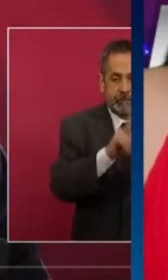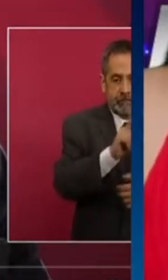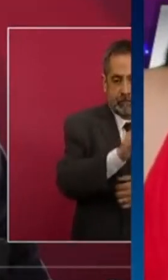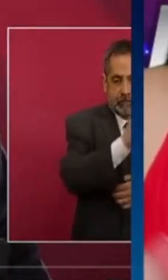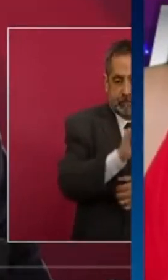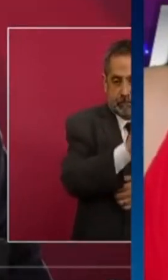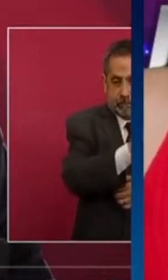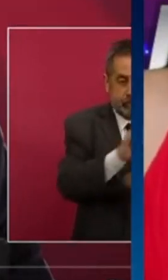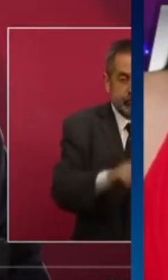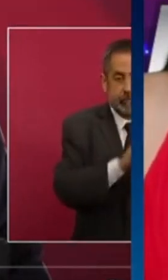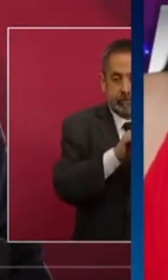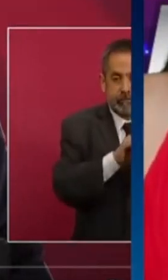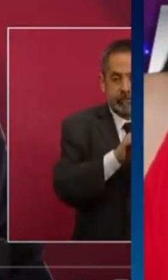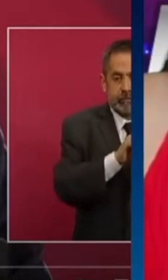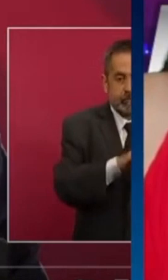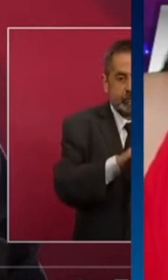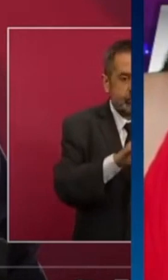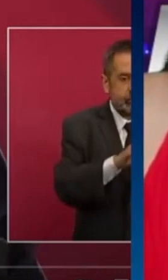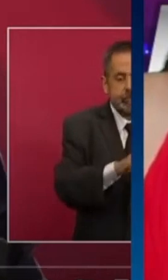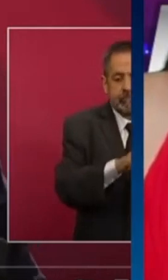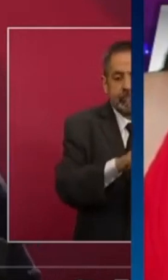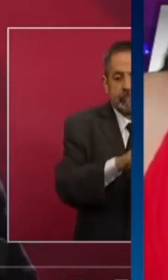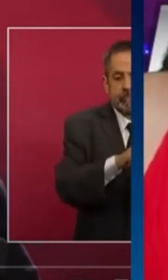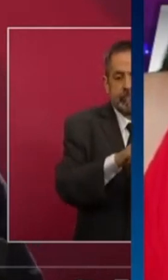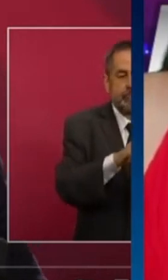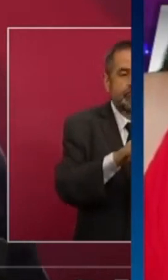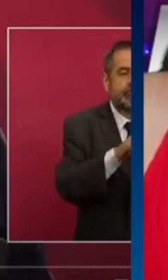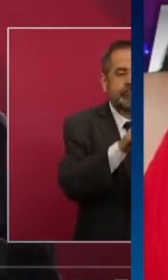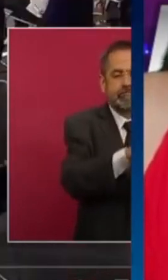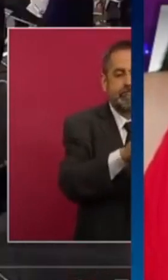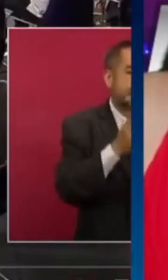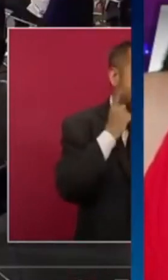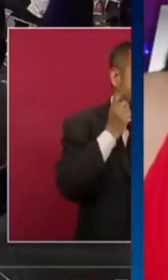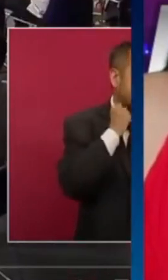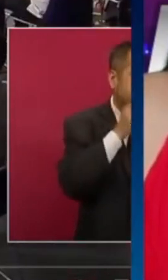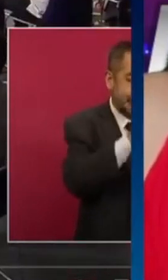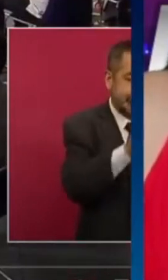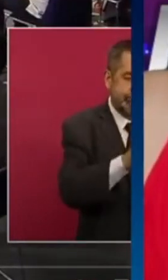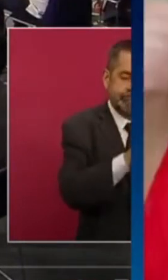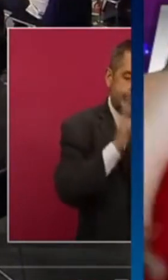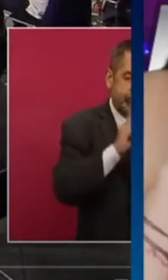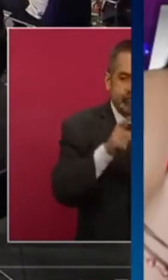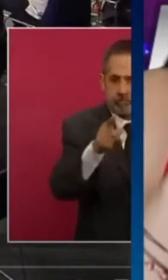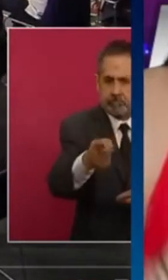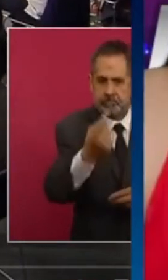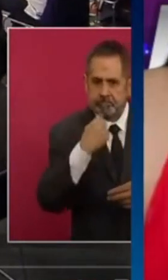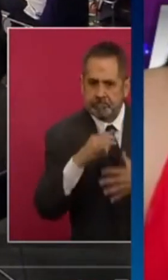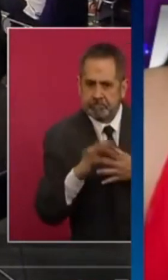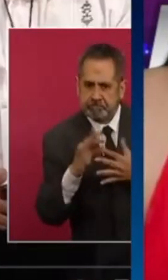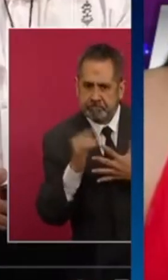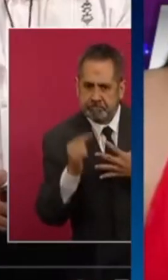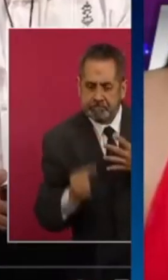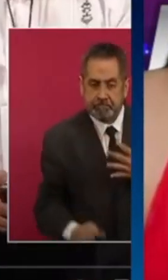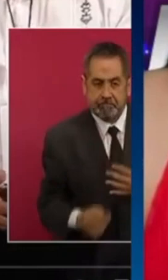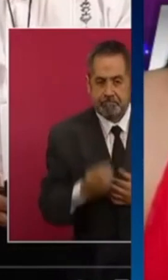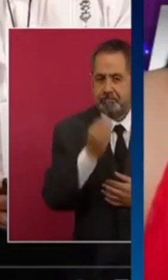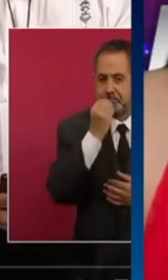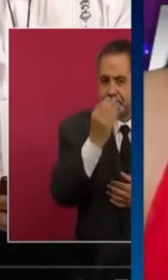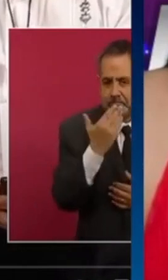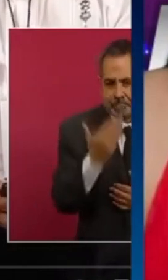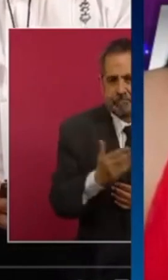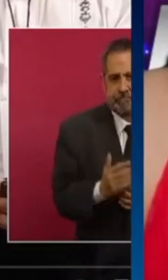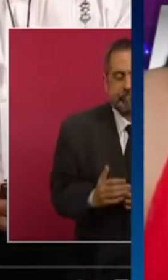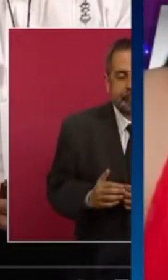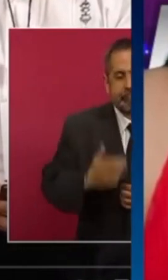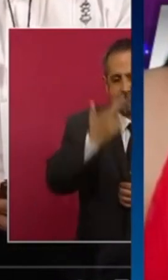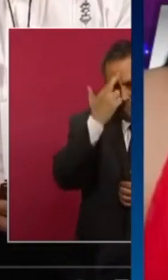como en el Poder Judicial. Pero me gustó mucho la formulación de tu planteamiento y coincido